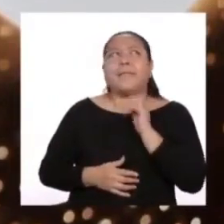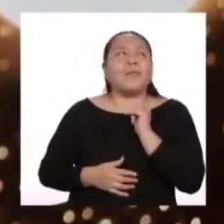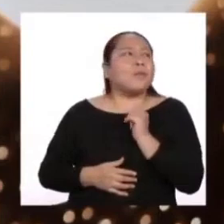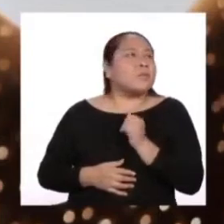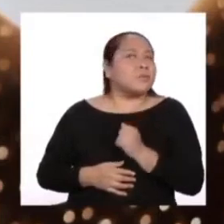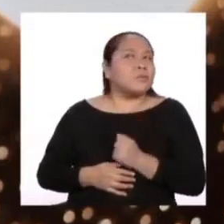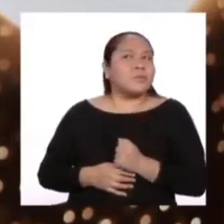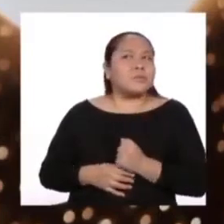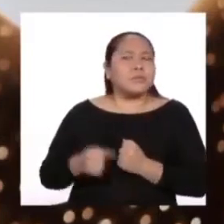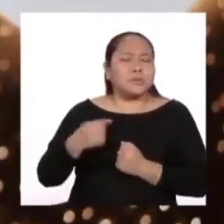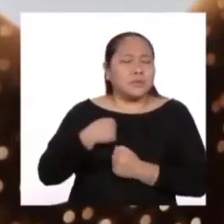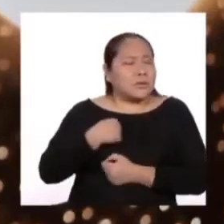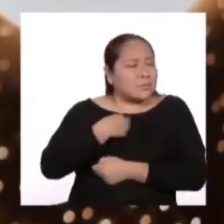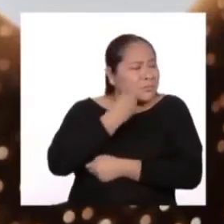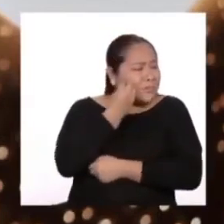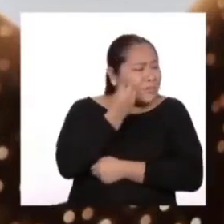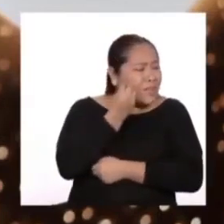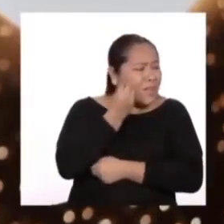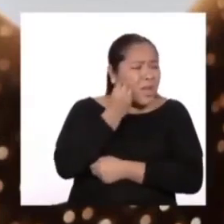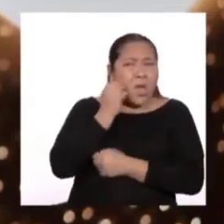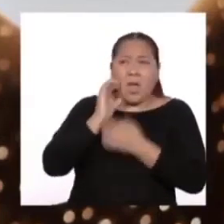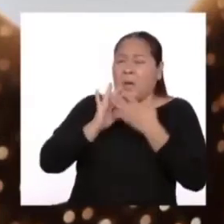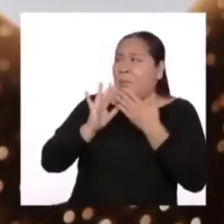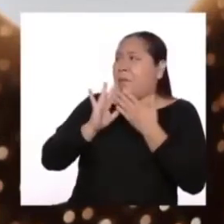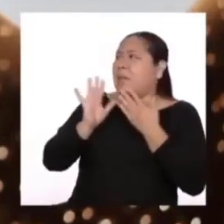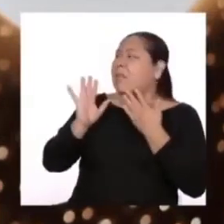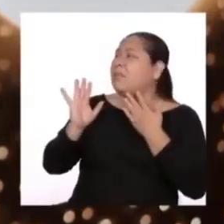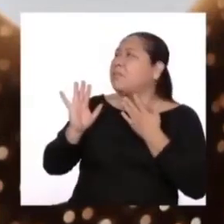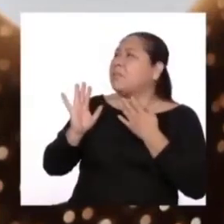¿Soy una tonta? Perdóname.